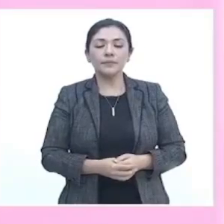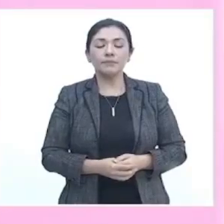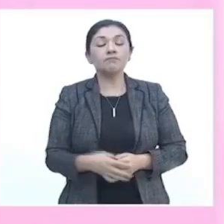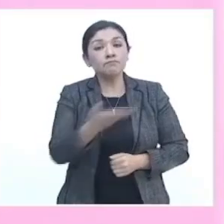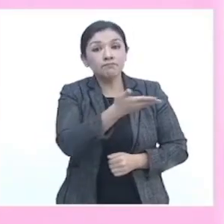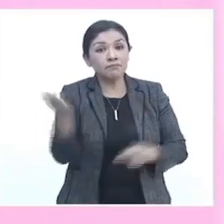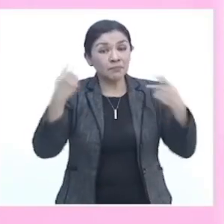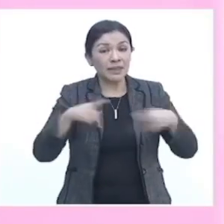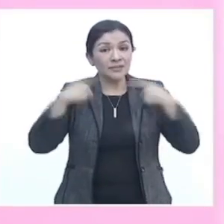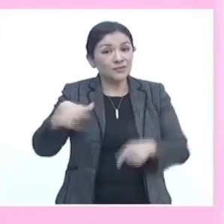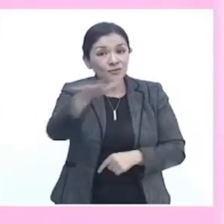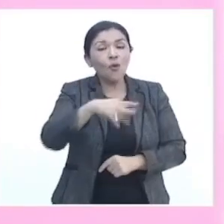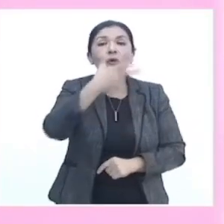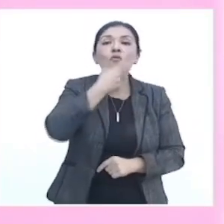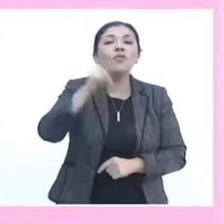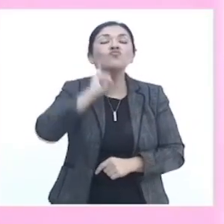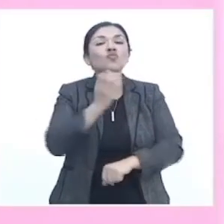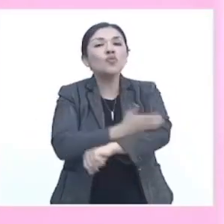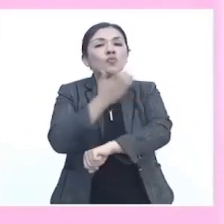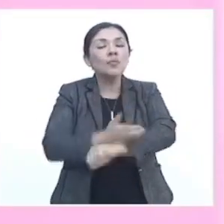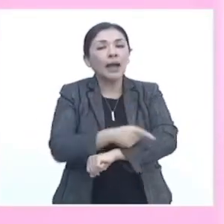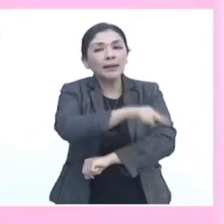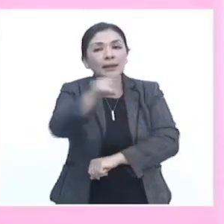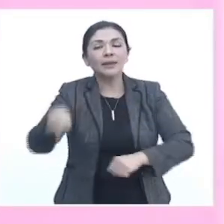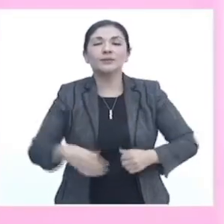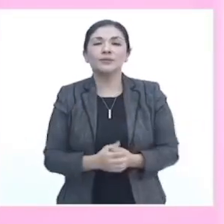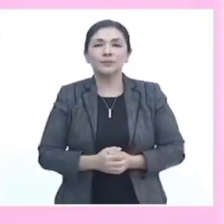Amigas y amigos, compañeras y compañeros.